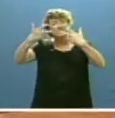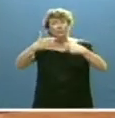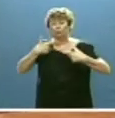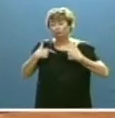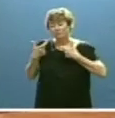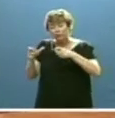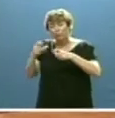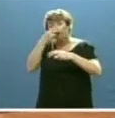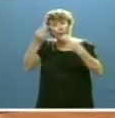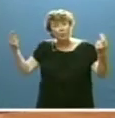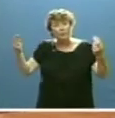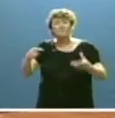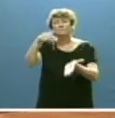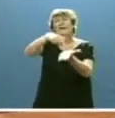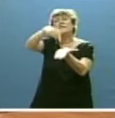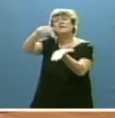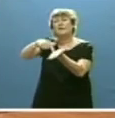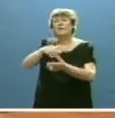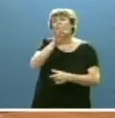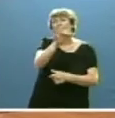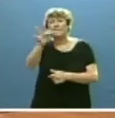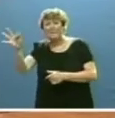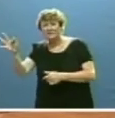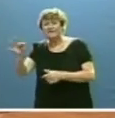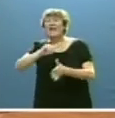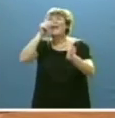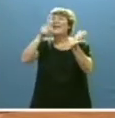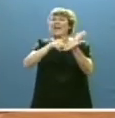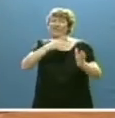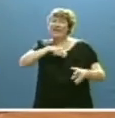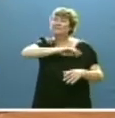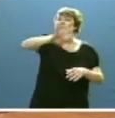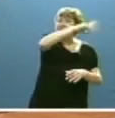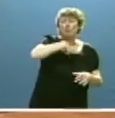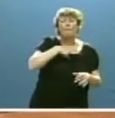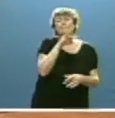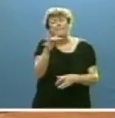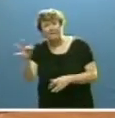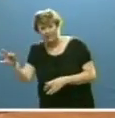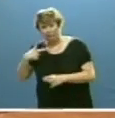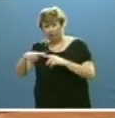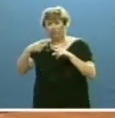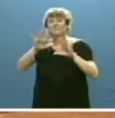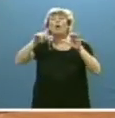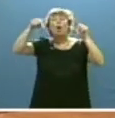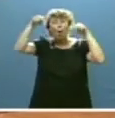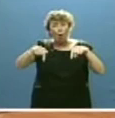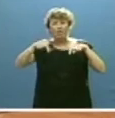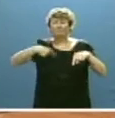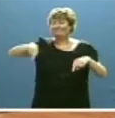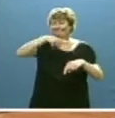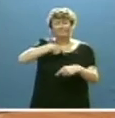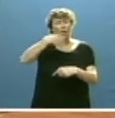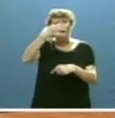sector público exigencias adicionales a las de la legislación estatal. Pero hoy estamos obligados